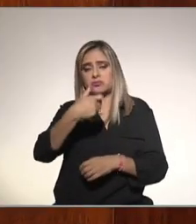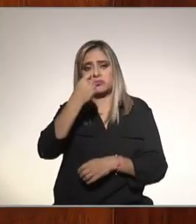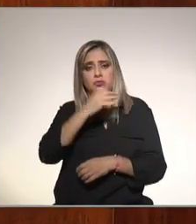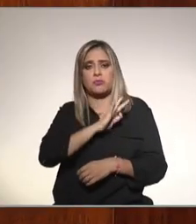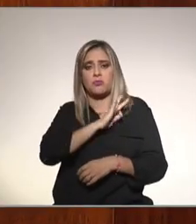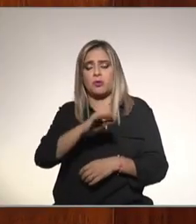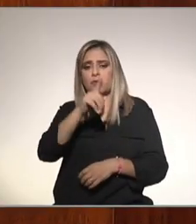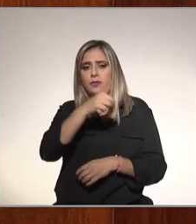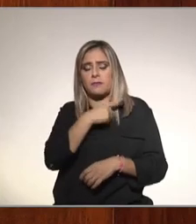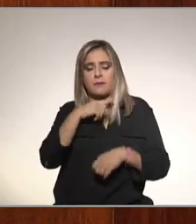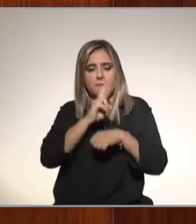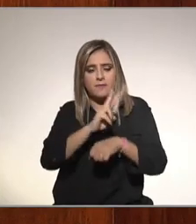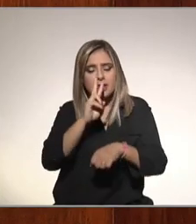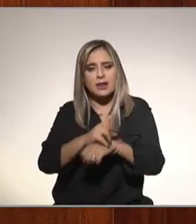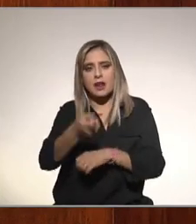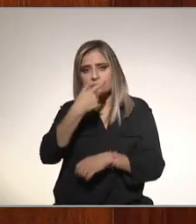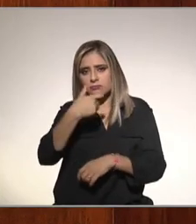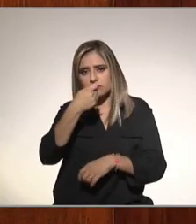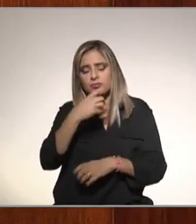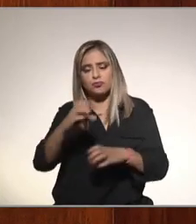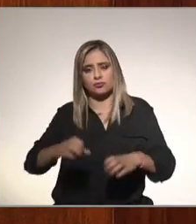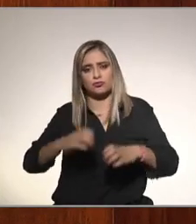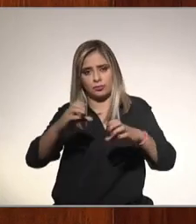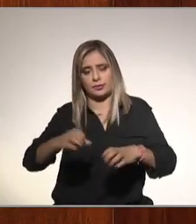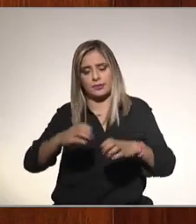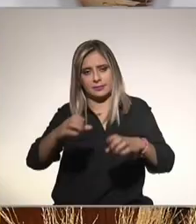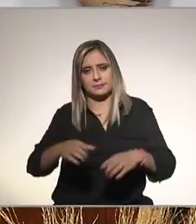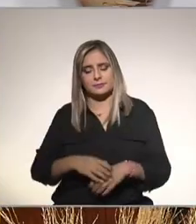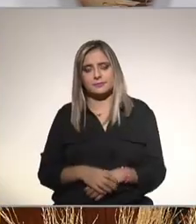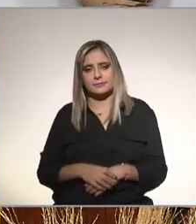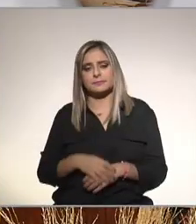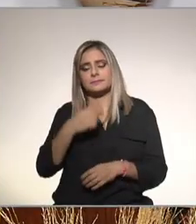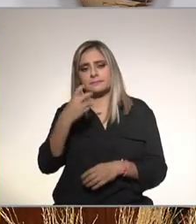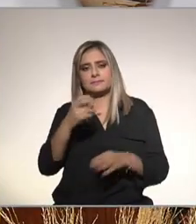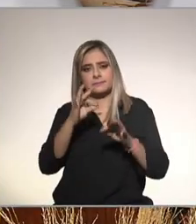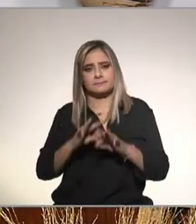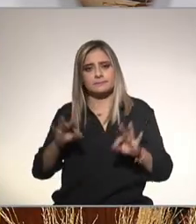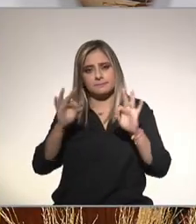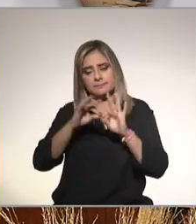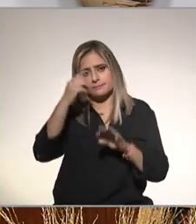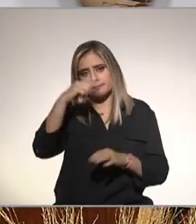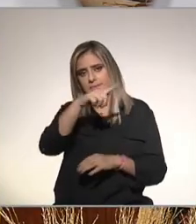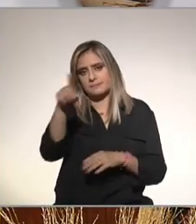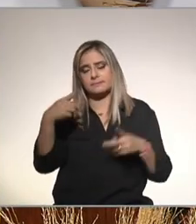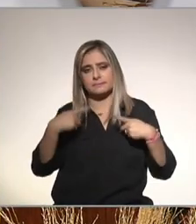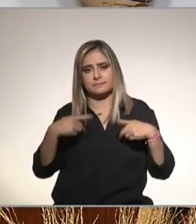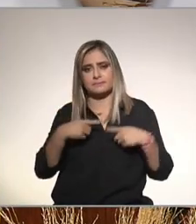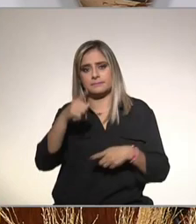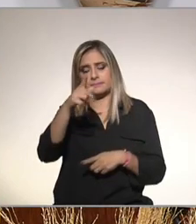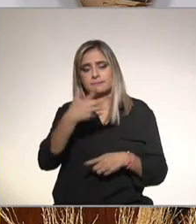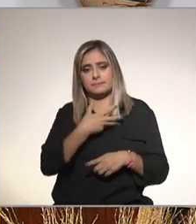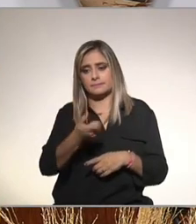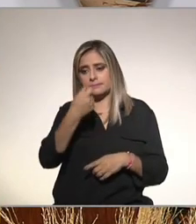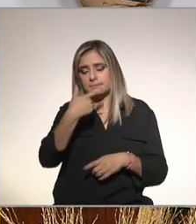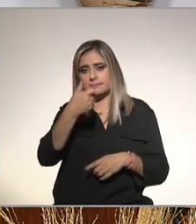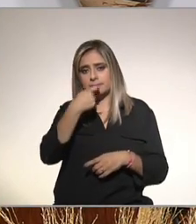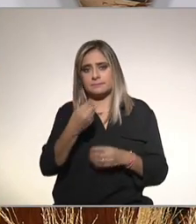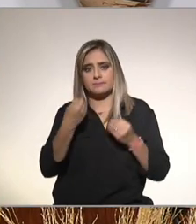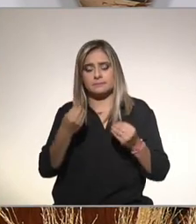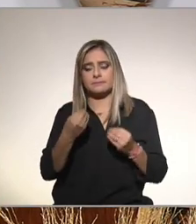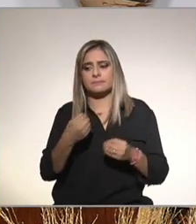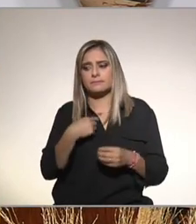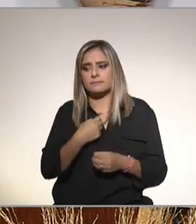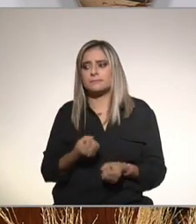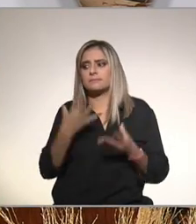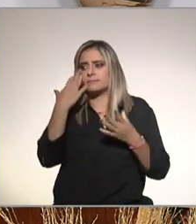que ir vigilando hay que dar el seguimiento con su médico también y esto es muy importante para todas las personas que consumen medicamentos de manera crónica es en cuánto